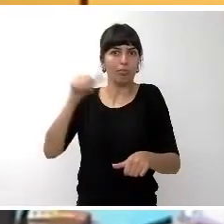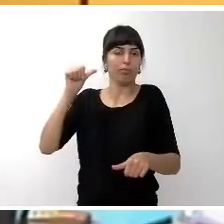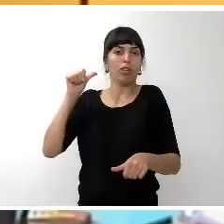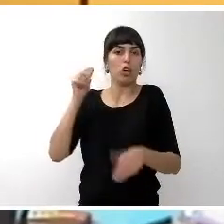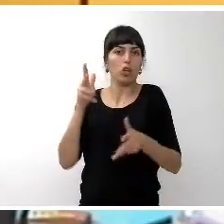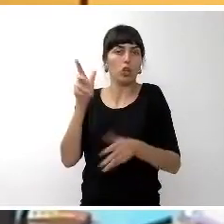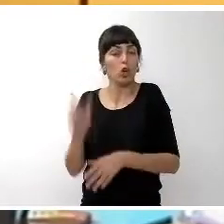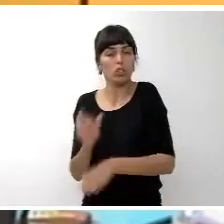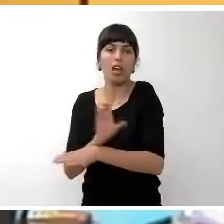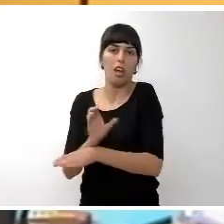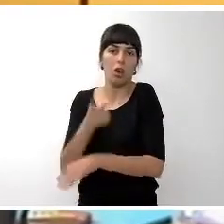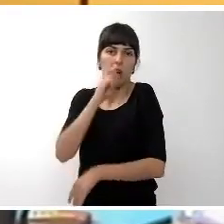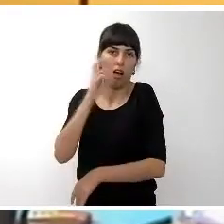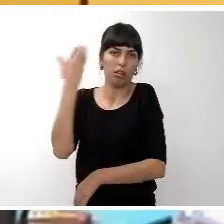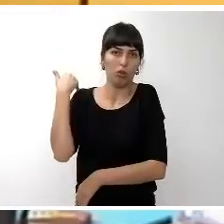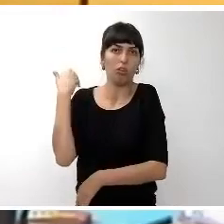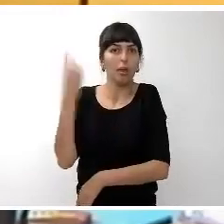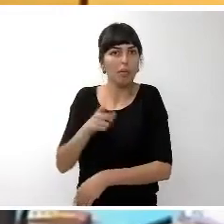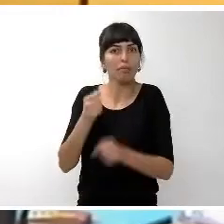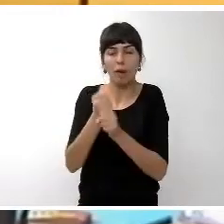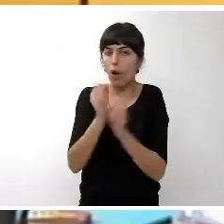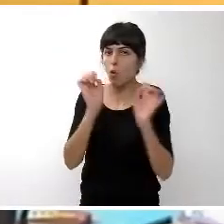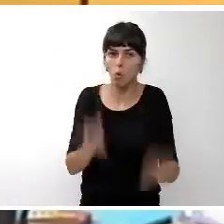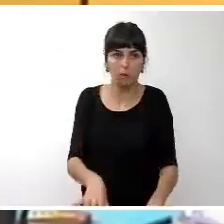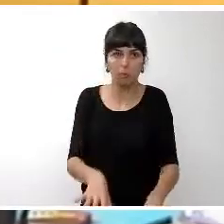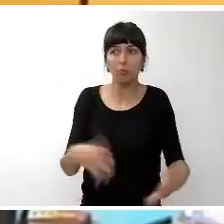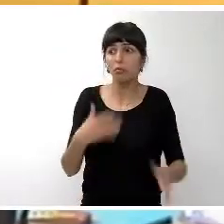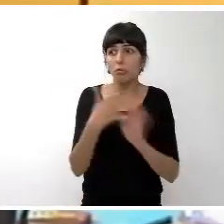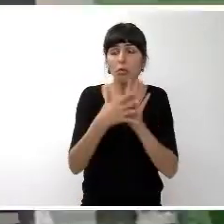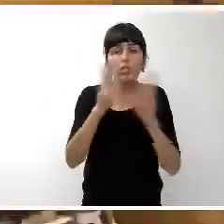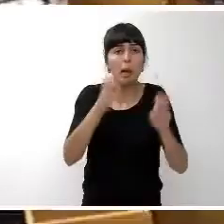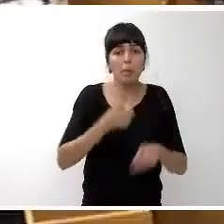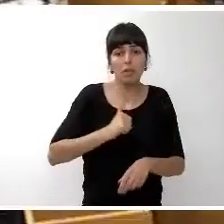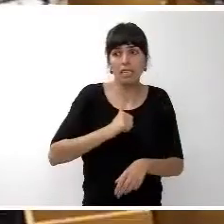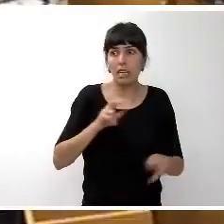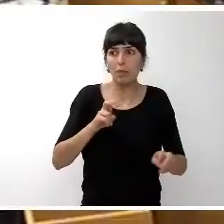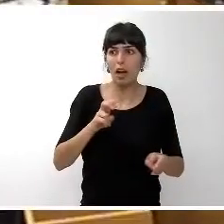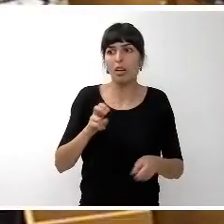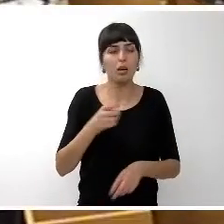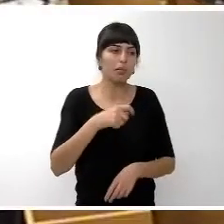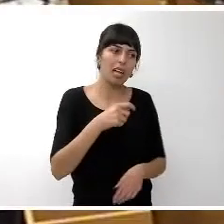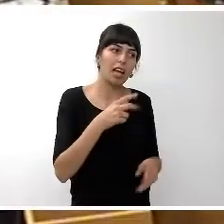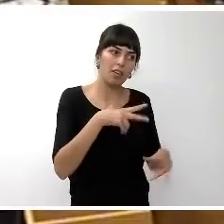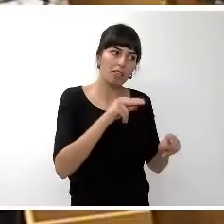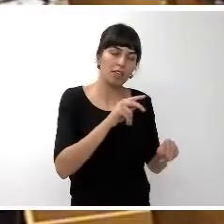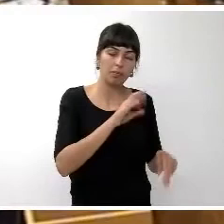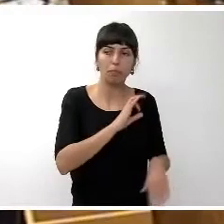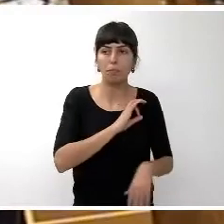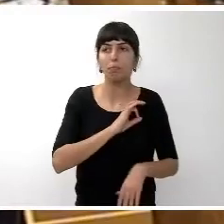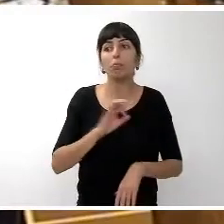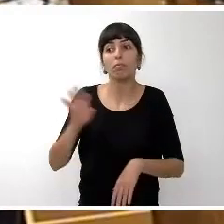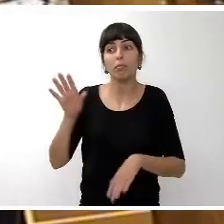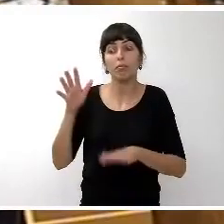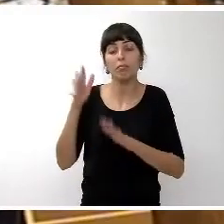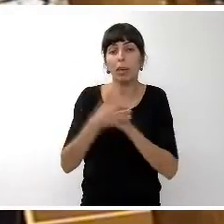Cuando hablamos de aprovechar la oportunidad de rehabilitar zonas urbanas para el bienestar comunitario, cuando